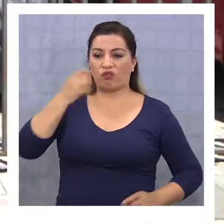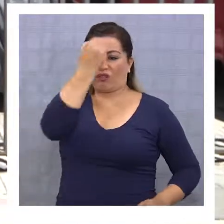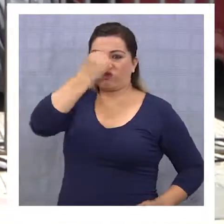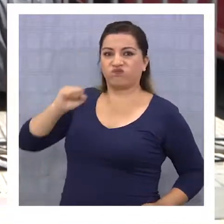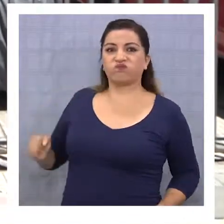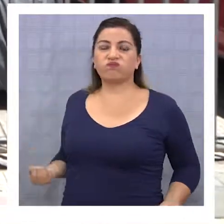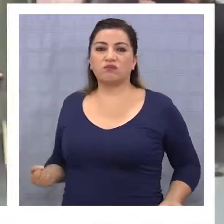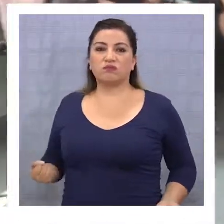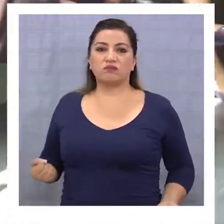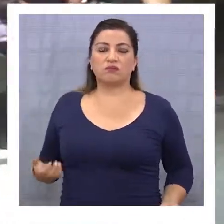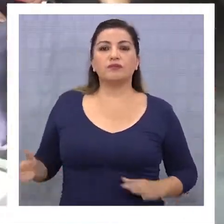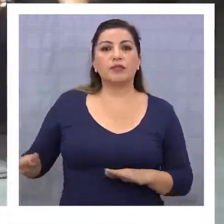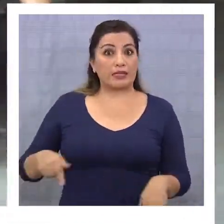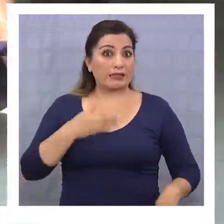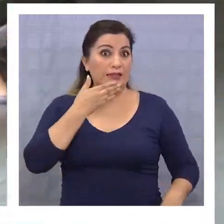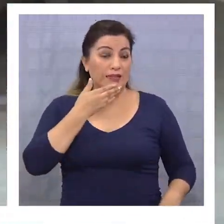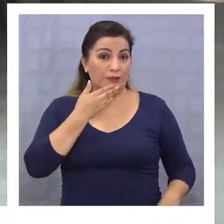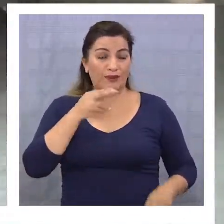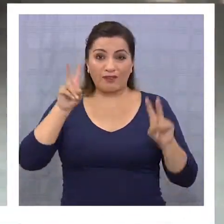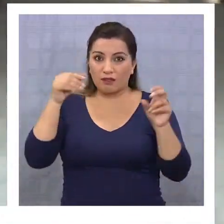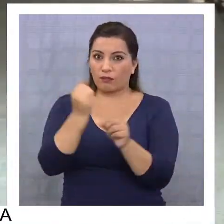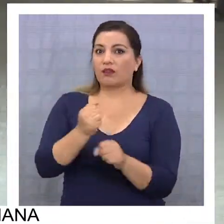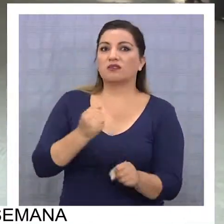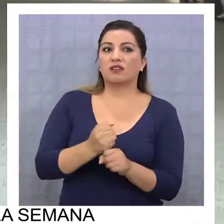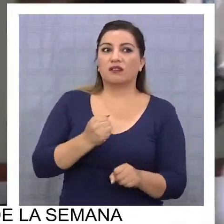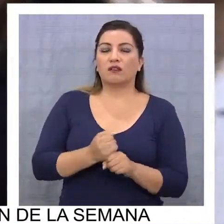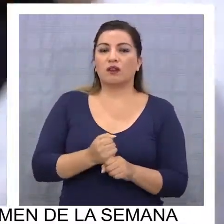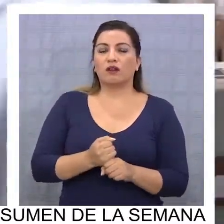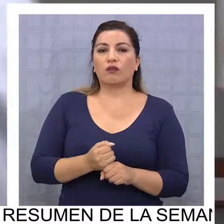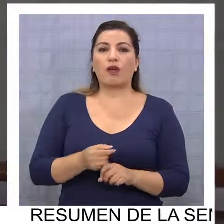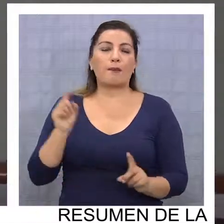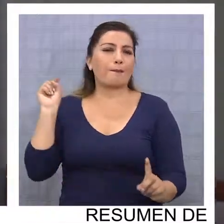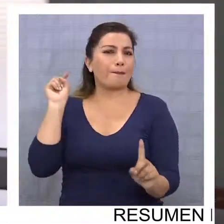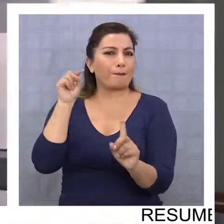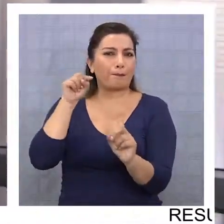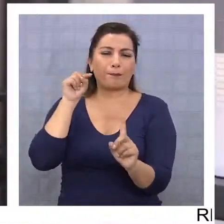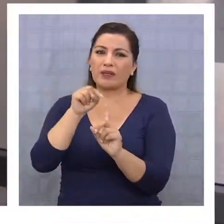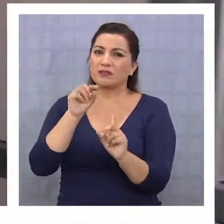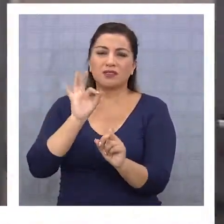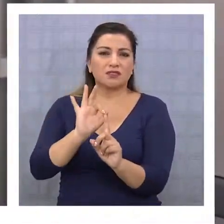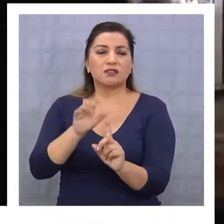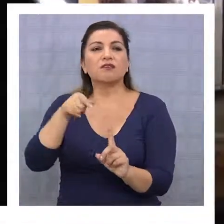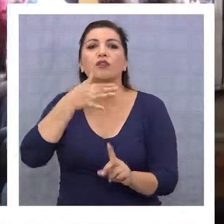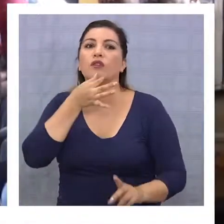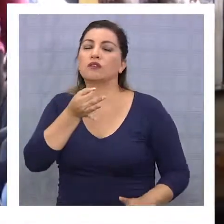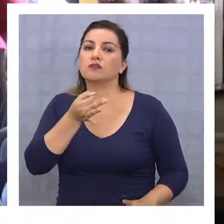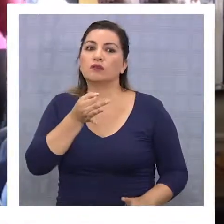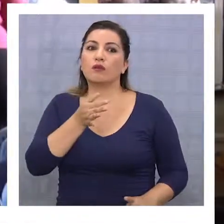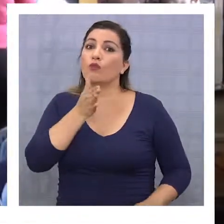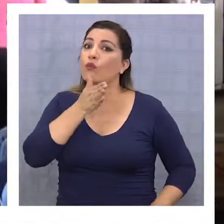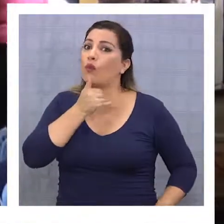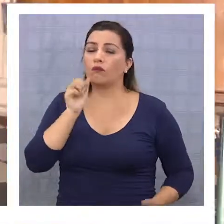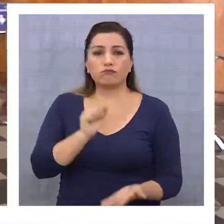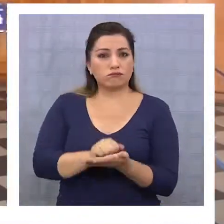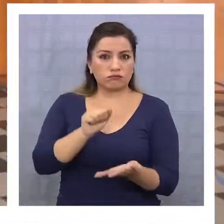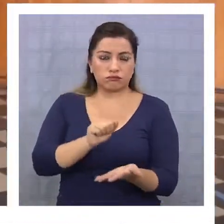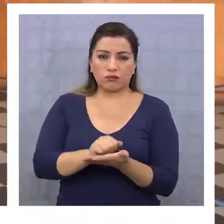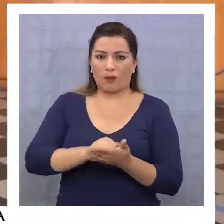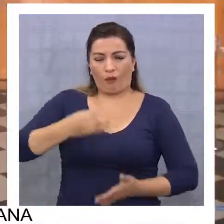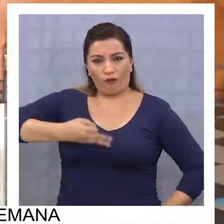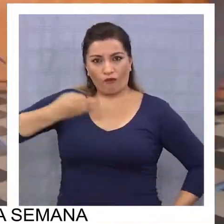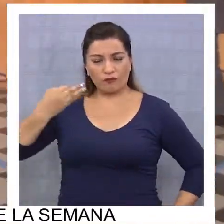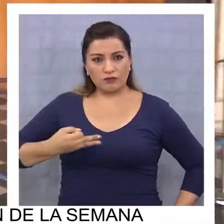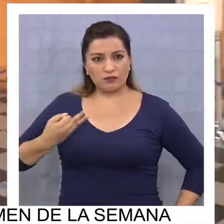con lo que ellos actúan. En el plano laboral hay precisiones de parte de los dirigentes que aseveran no ha habido reclamaciones